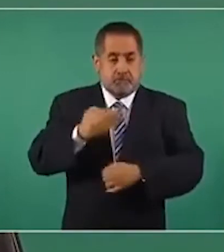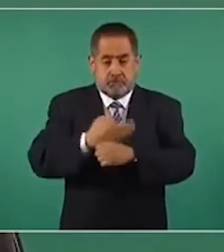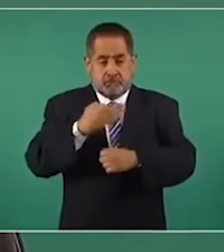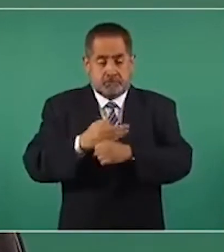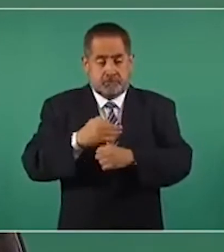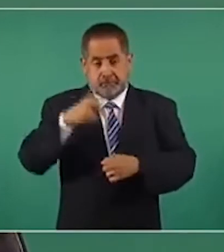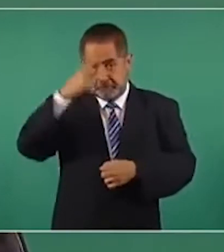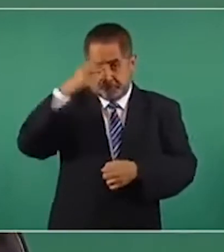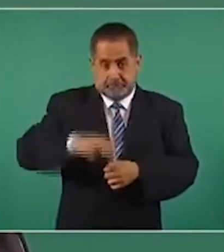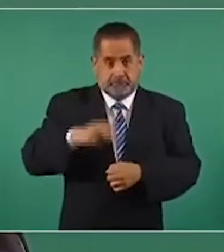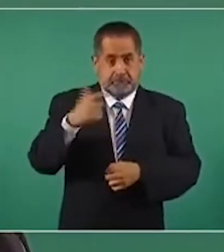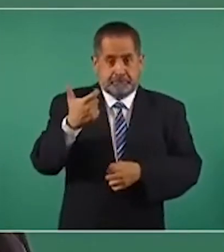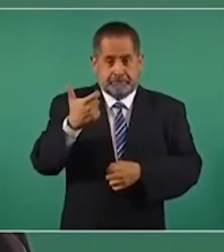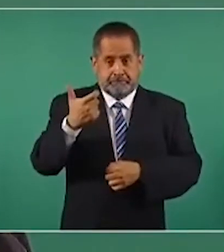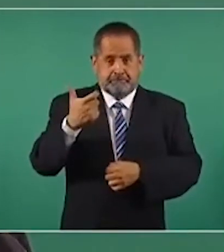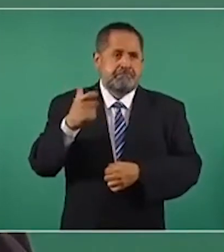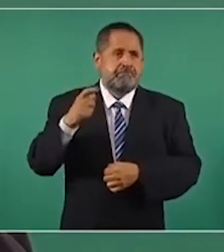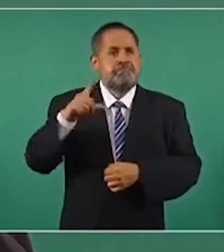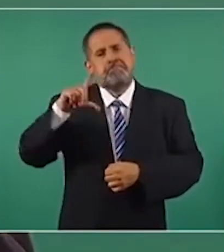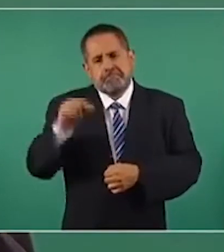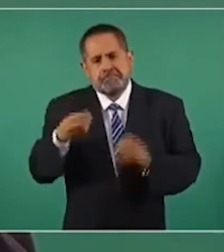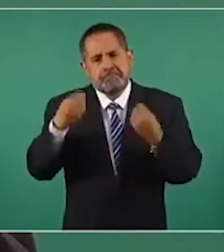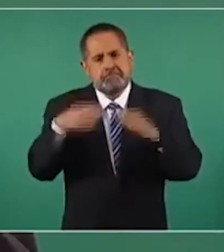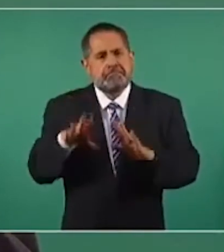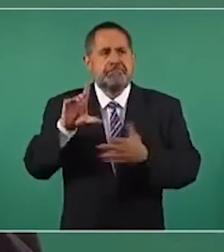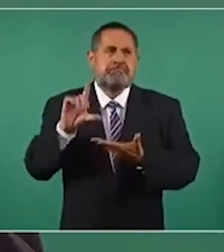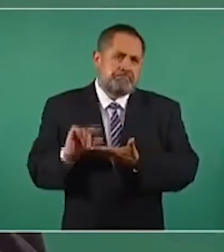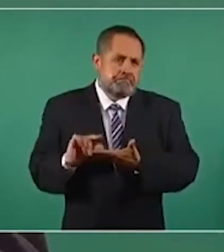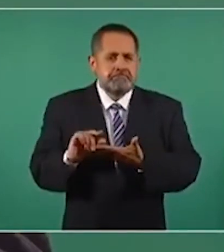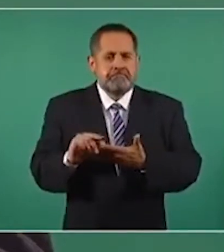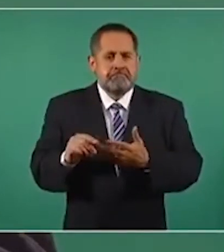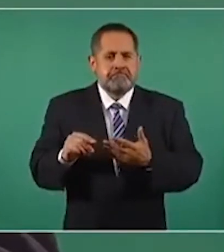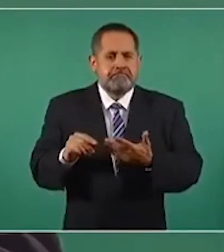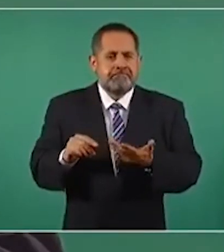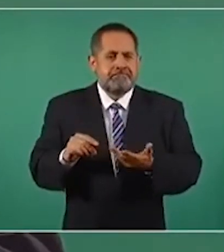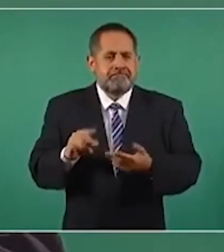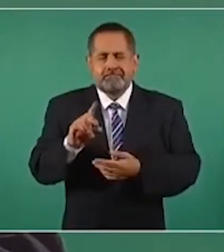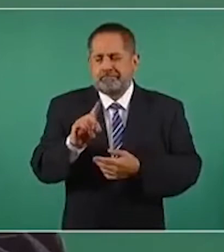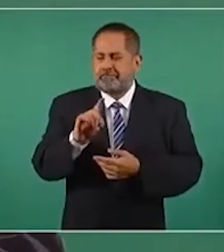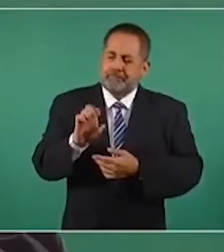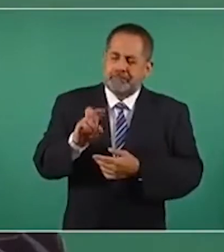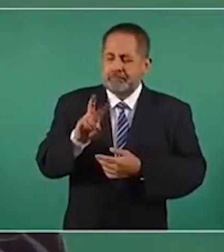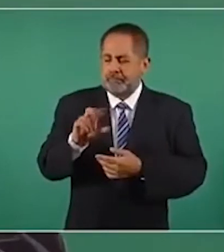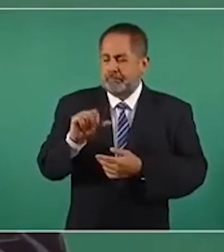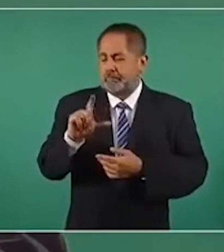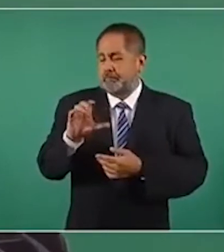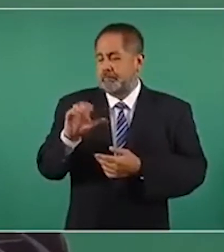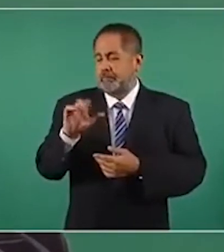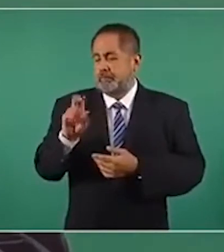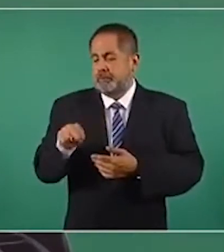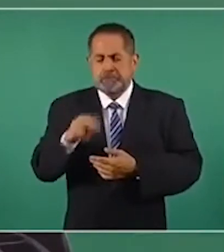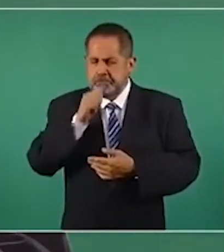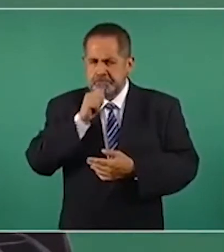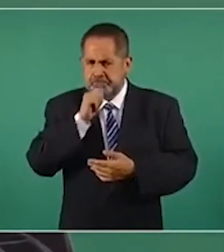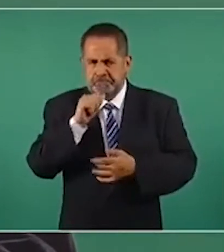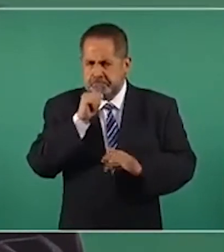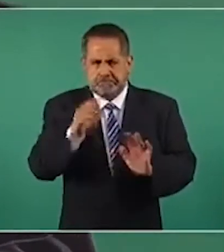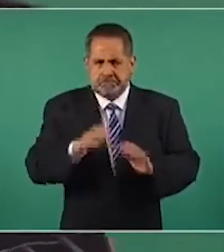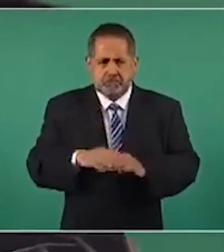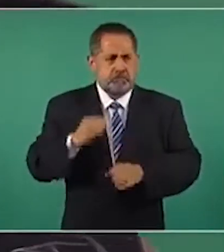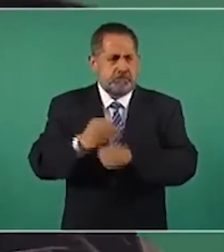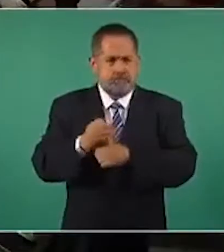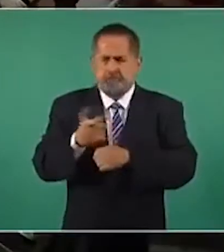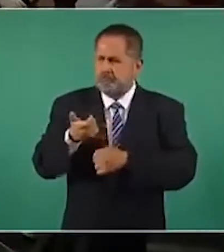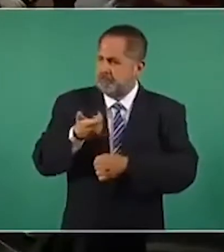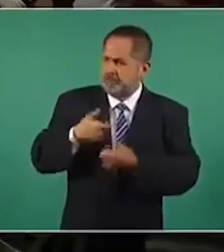de nuestra moneda, en el ingresos